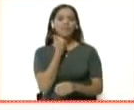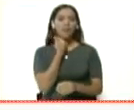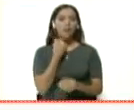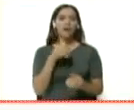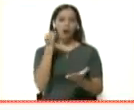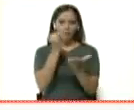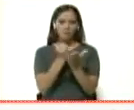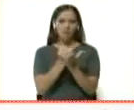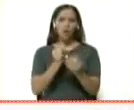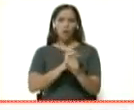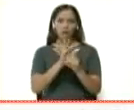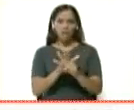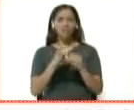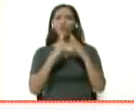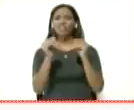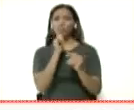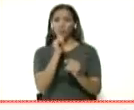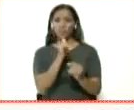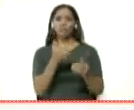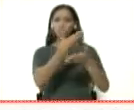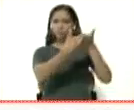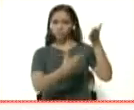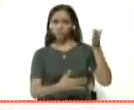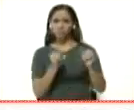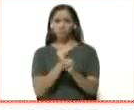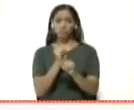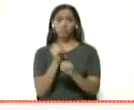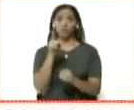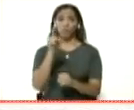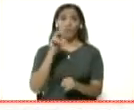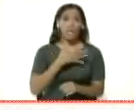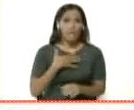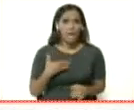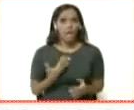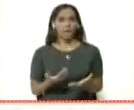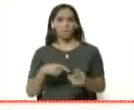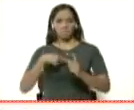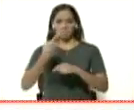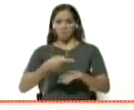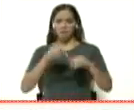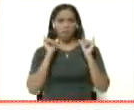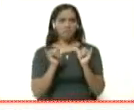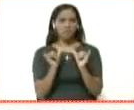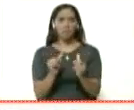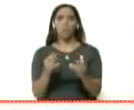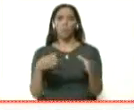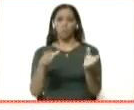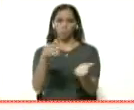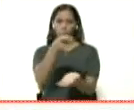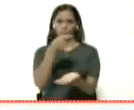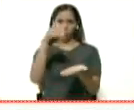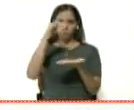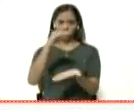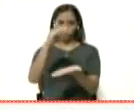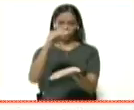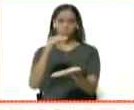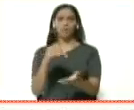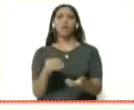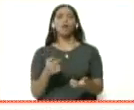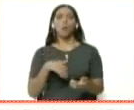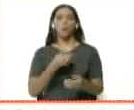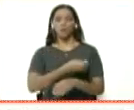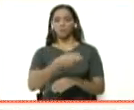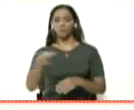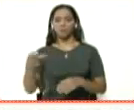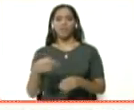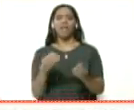todo eso está disponible en nuestra página web y si tú quieres, insisto, mañana mismo busca un lote de estos folletos para que lo puedas